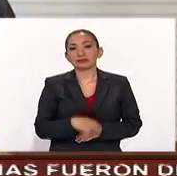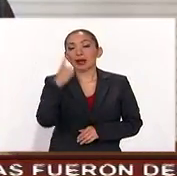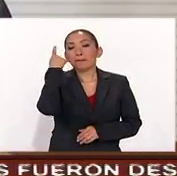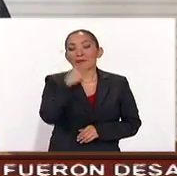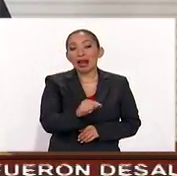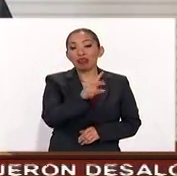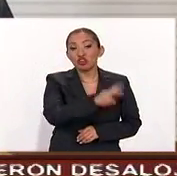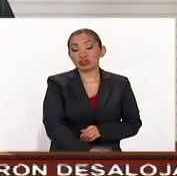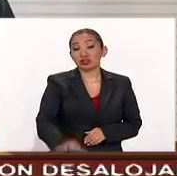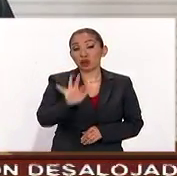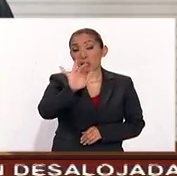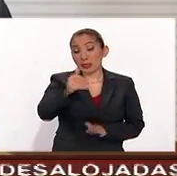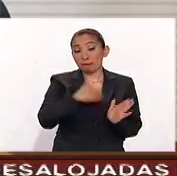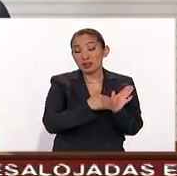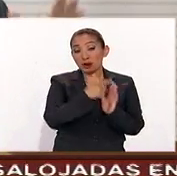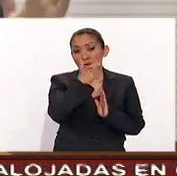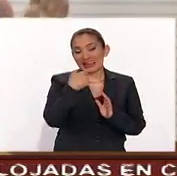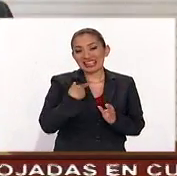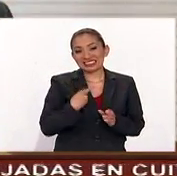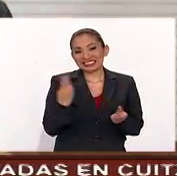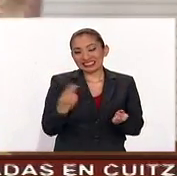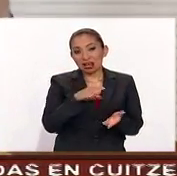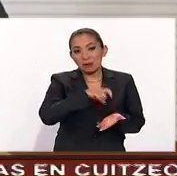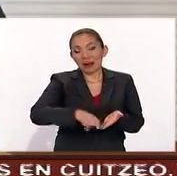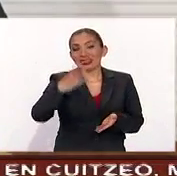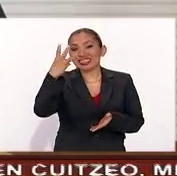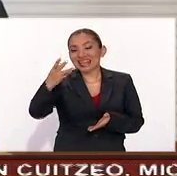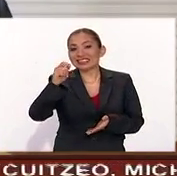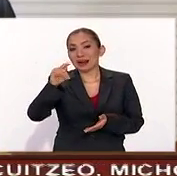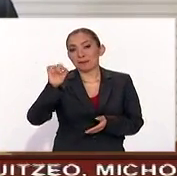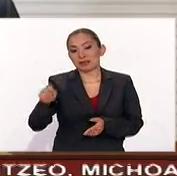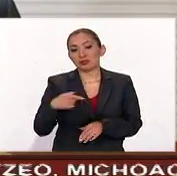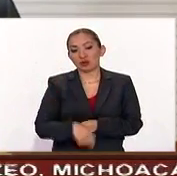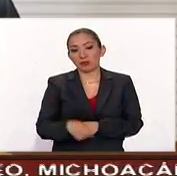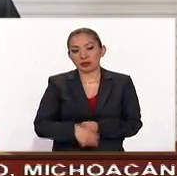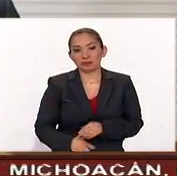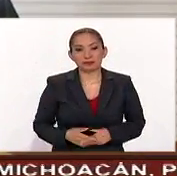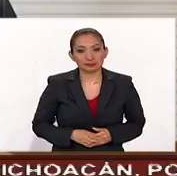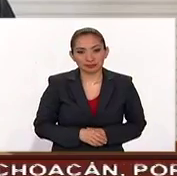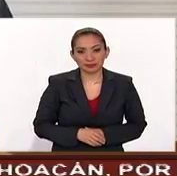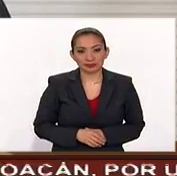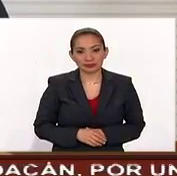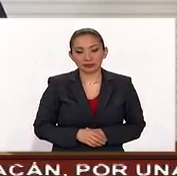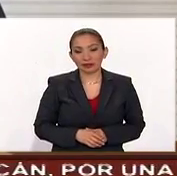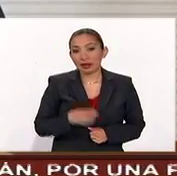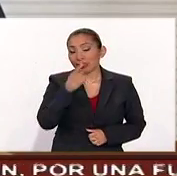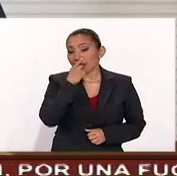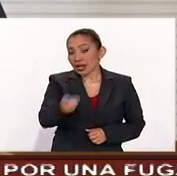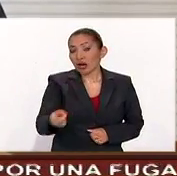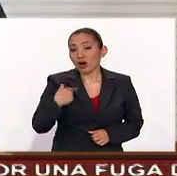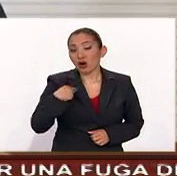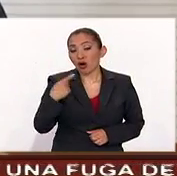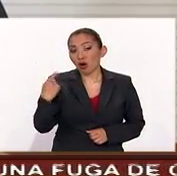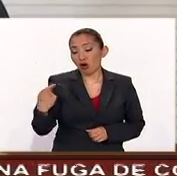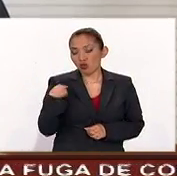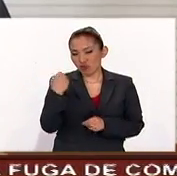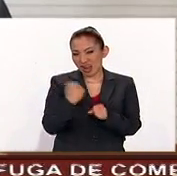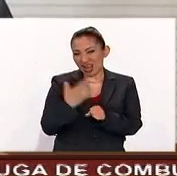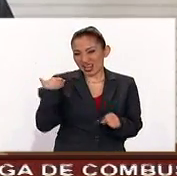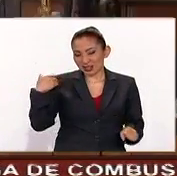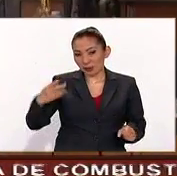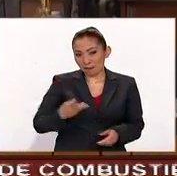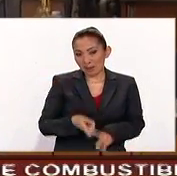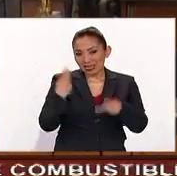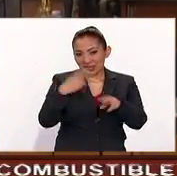lleven los 150 millones de pesos necesitan comprar las tres series del mismo número. Treviño Villarreal informó que el año pasado la venta de boletos del